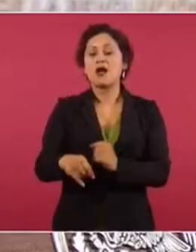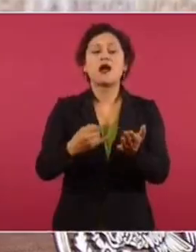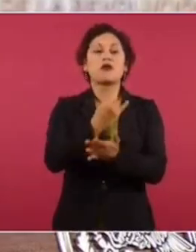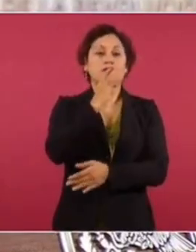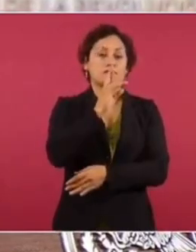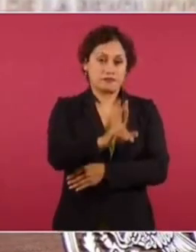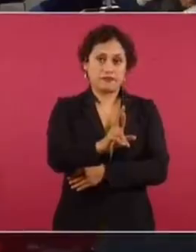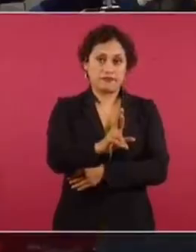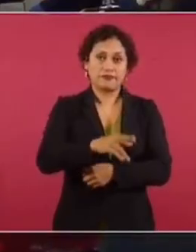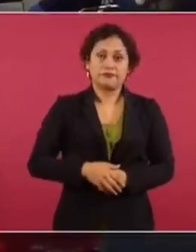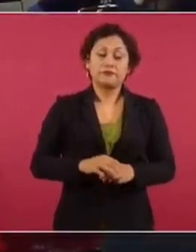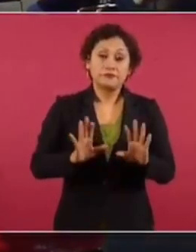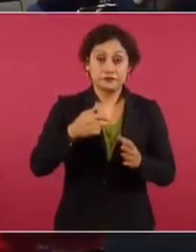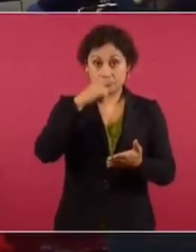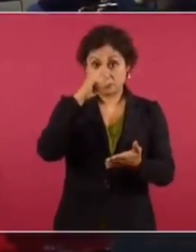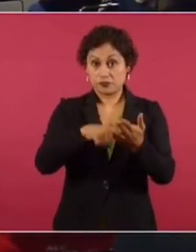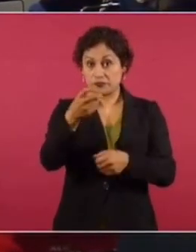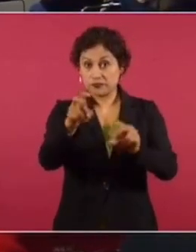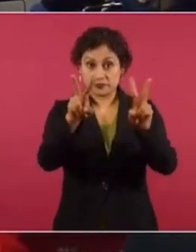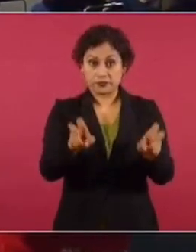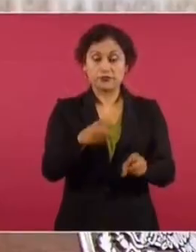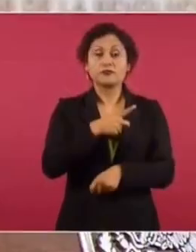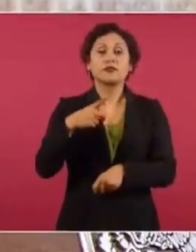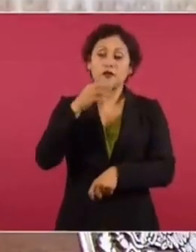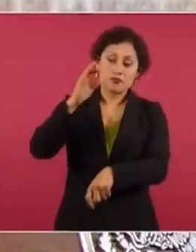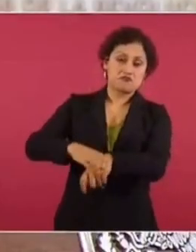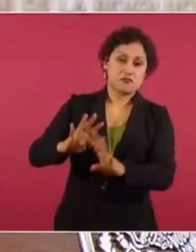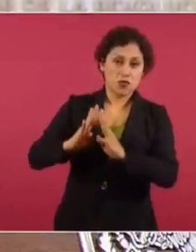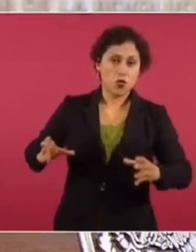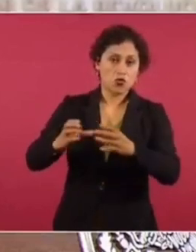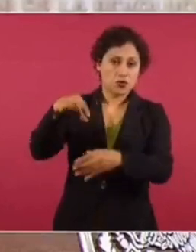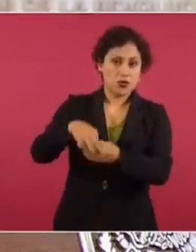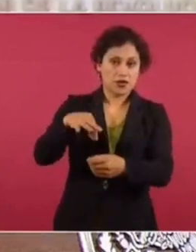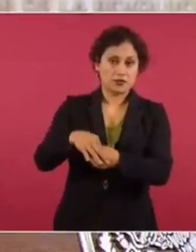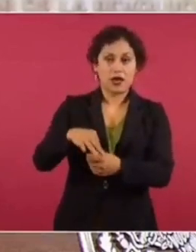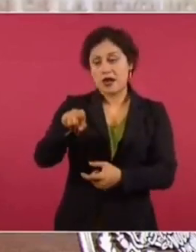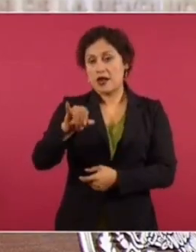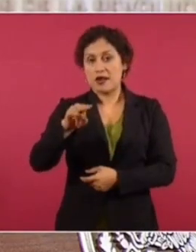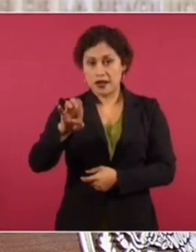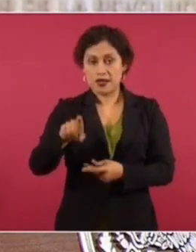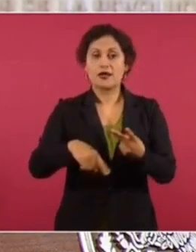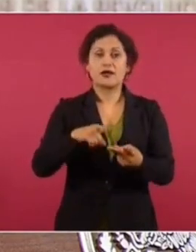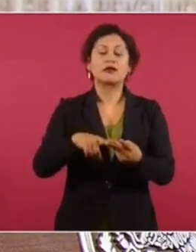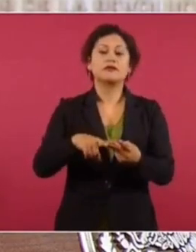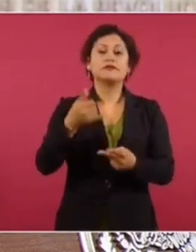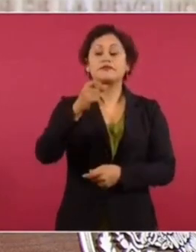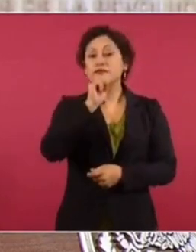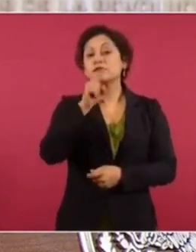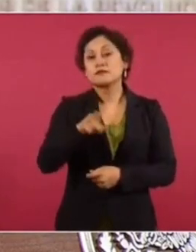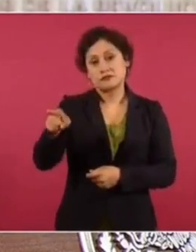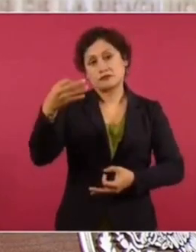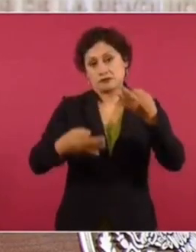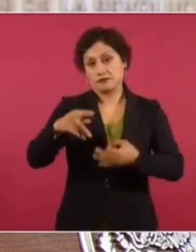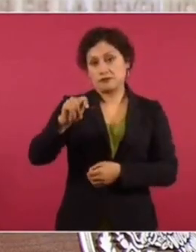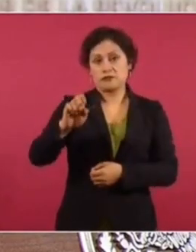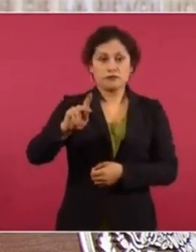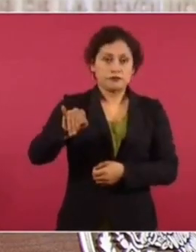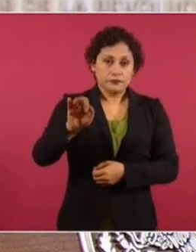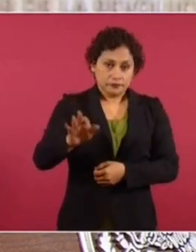pasó la elección. Yo creo que en este caso al Consejo Electoral, al INE y luego al Tribunal.